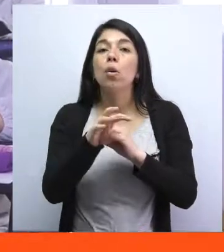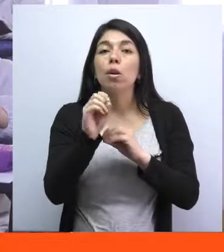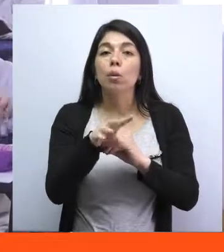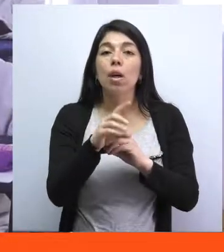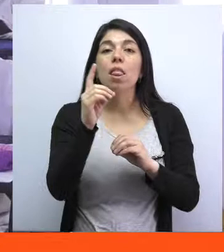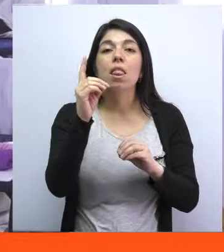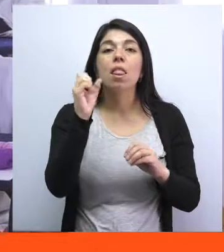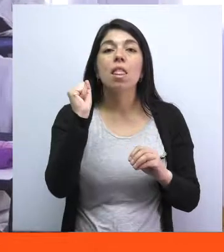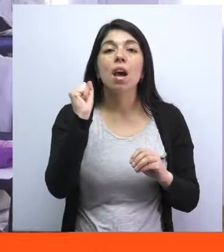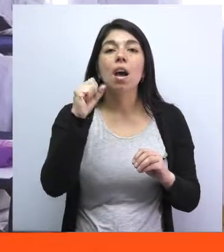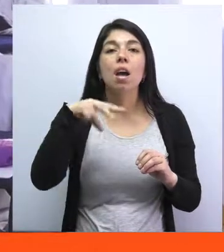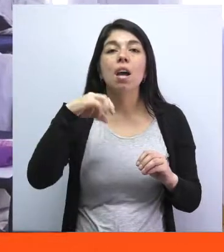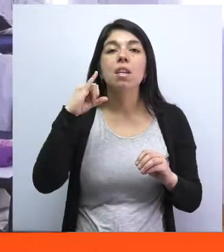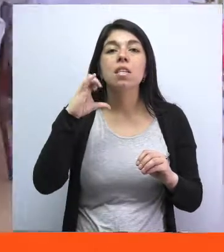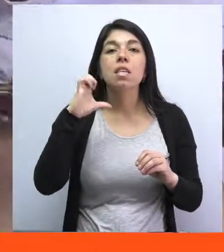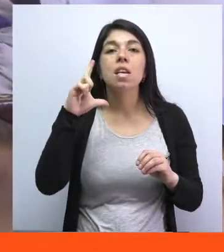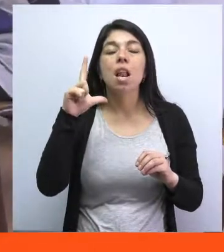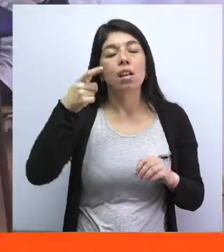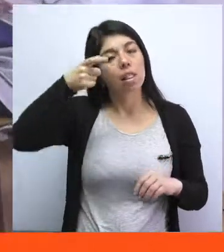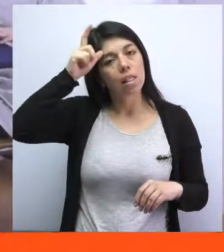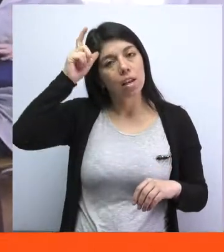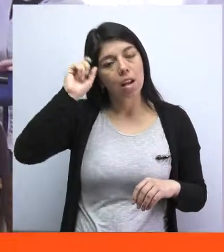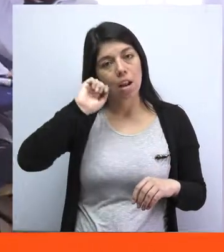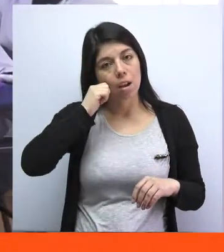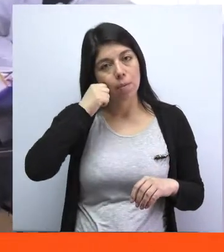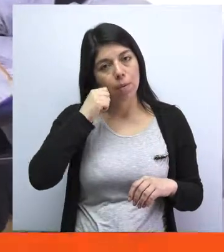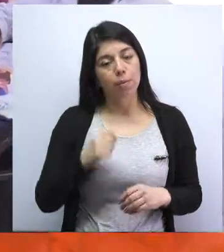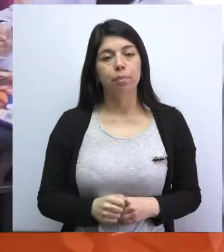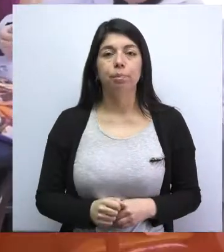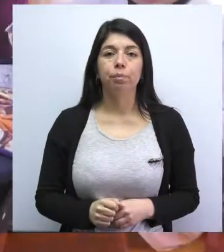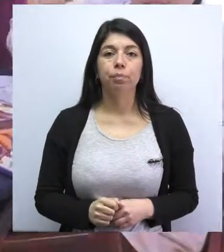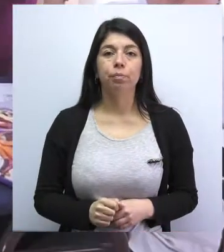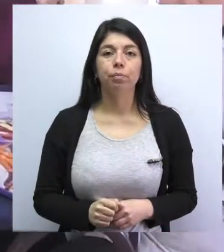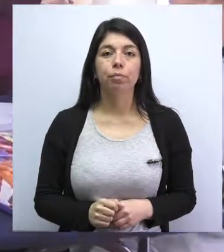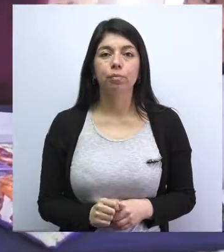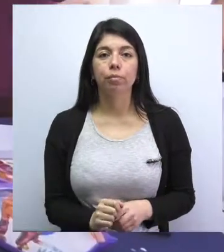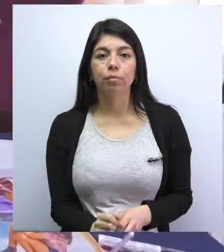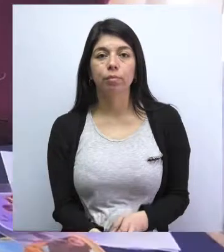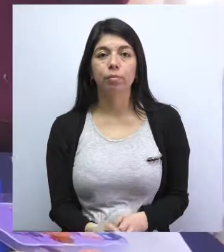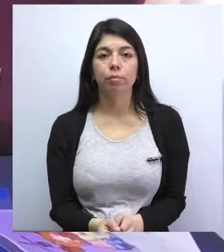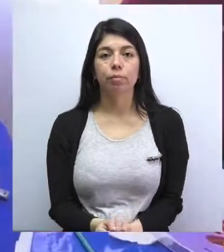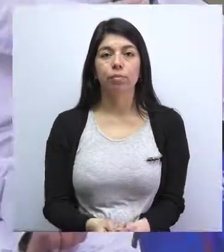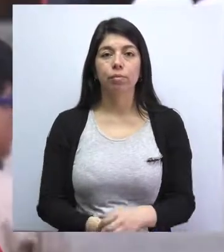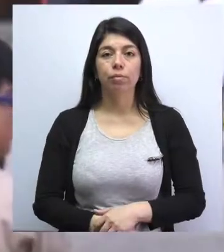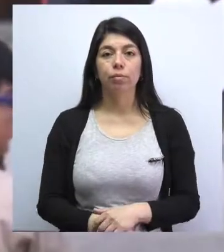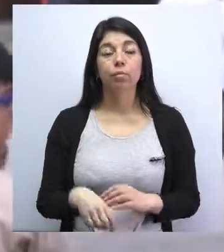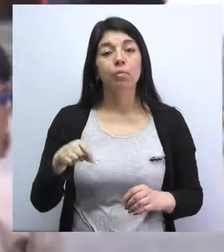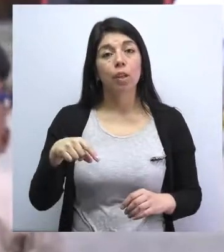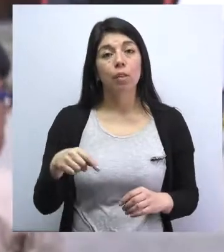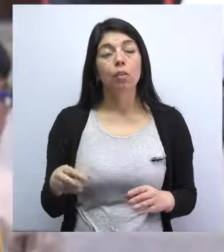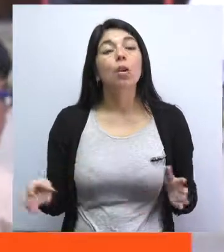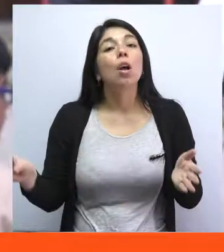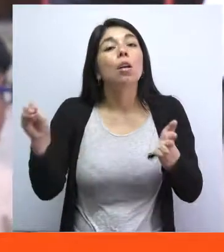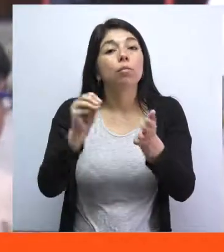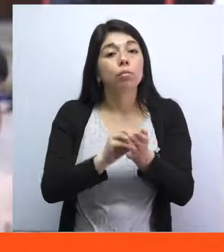para quien no ha sido impedimento su sordera en el apoyo educativo dentro del aula. Esto se suma a